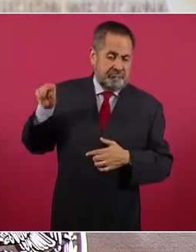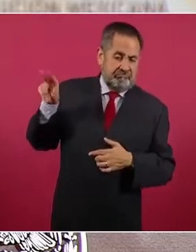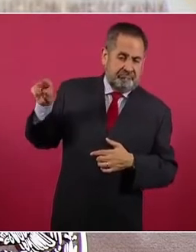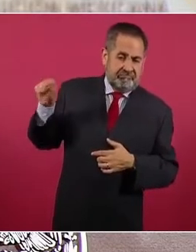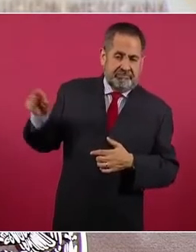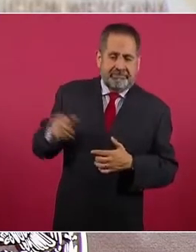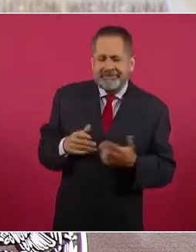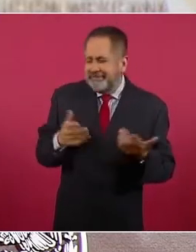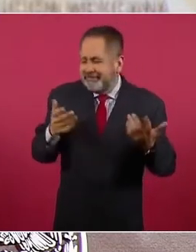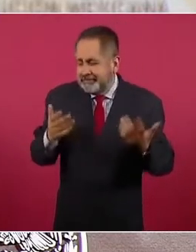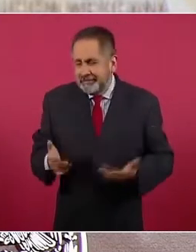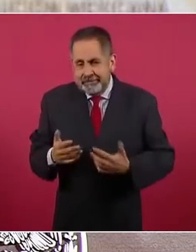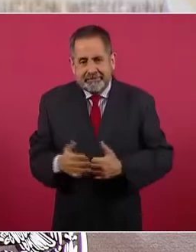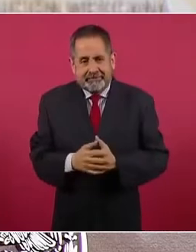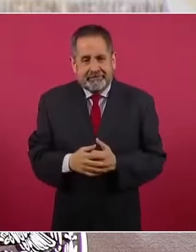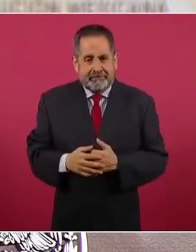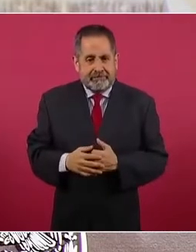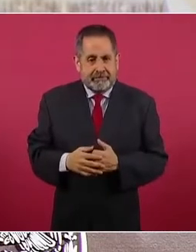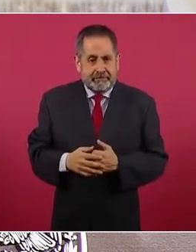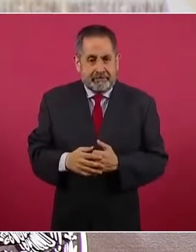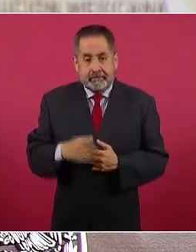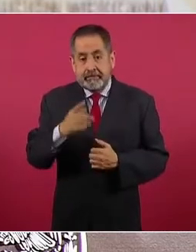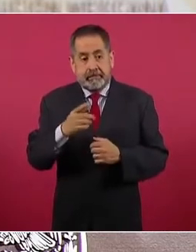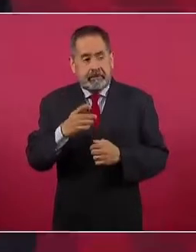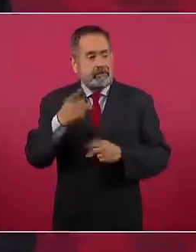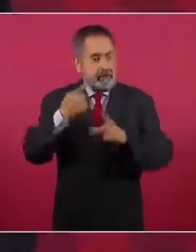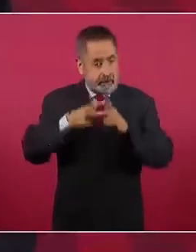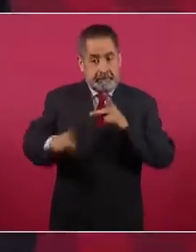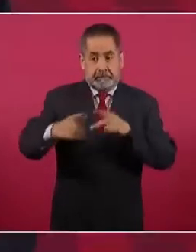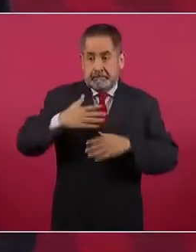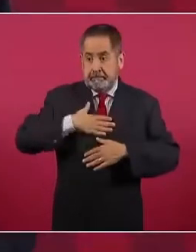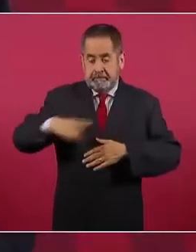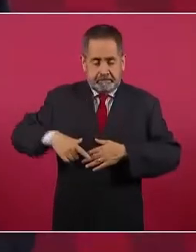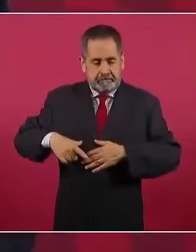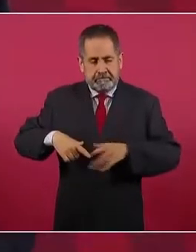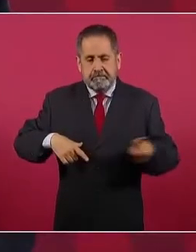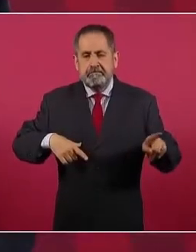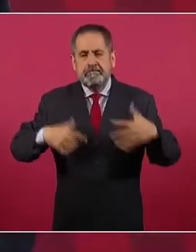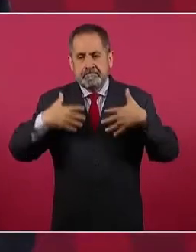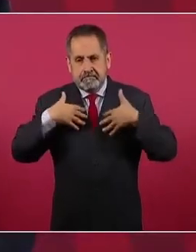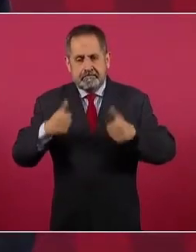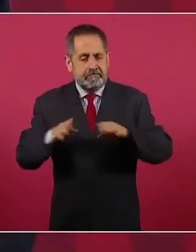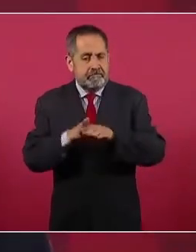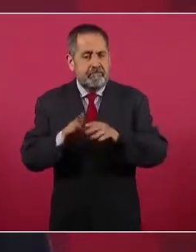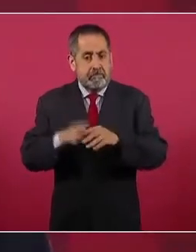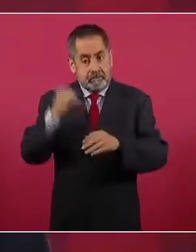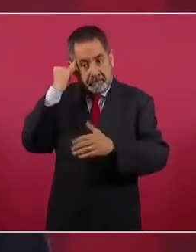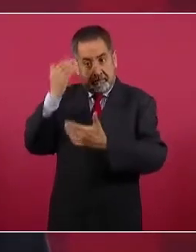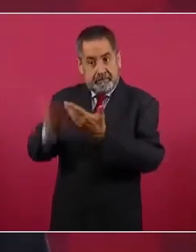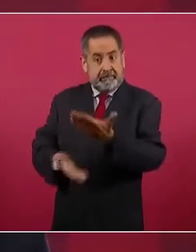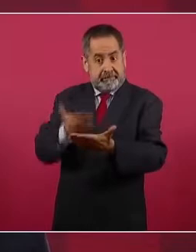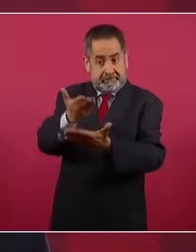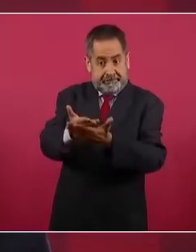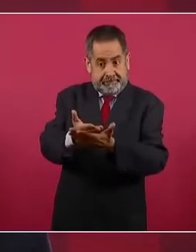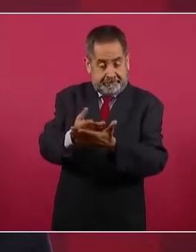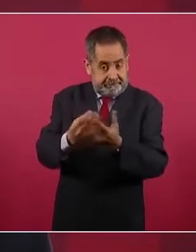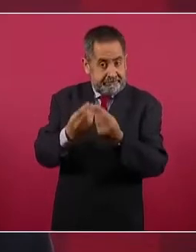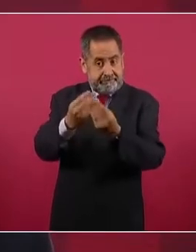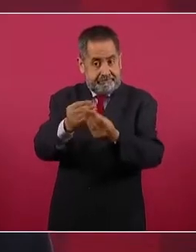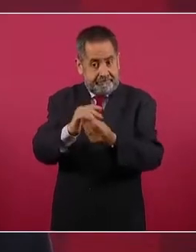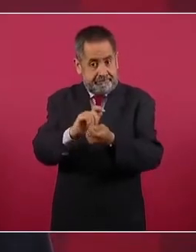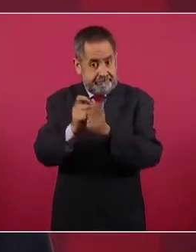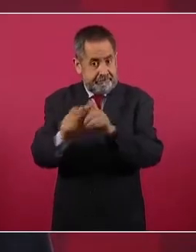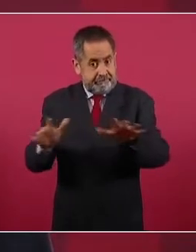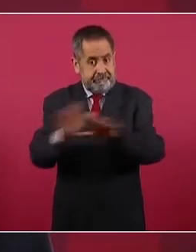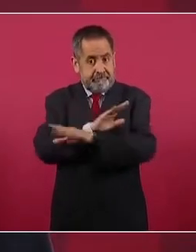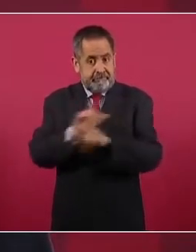Eso lo entendieron al principio, cuando mandé la iniciativa para la